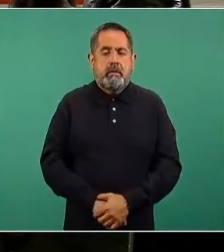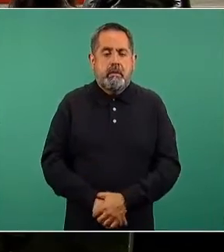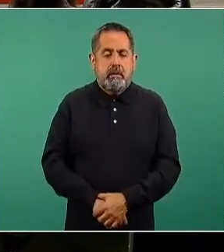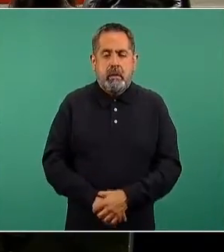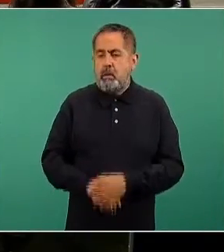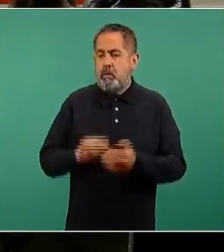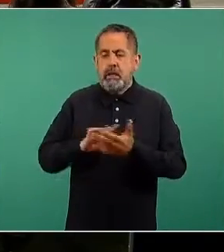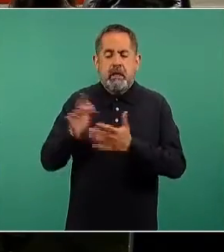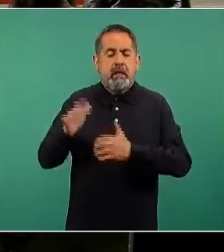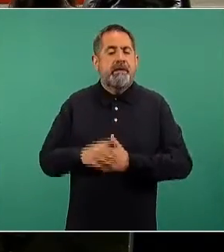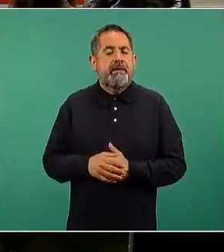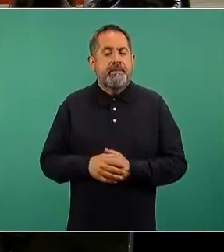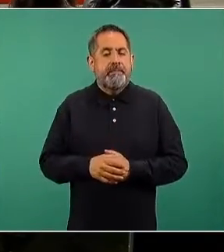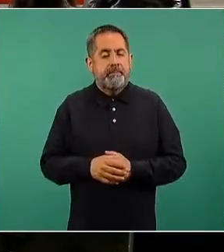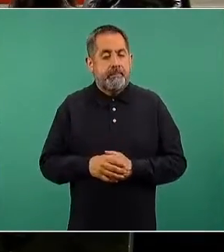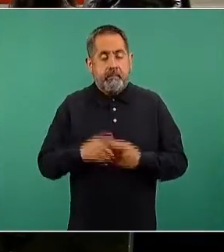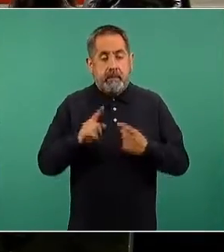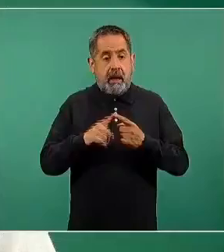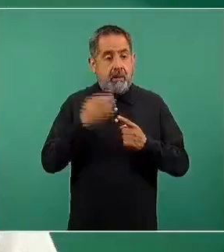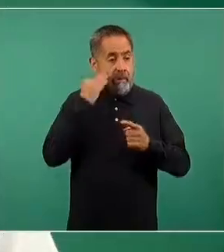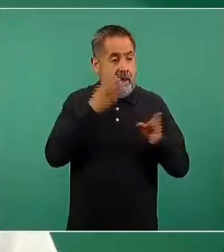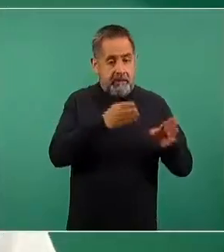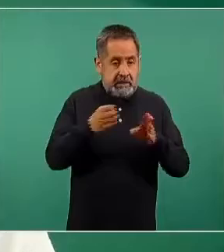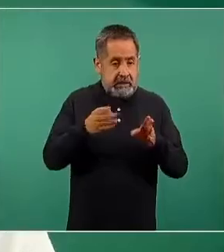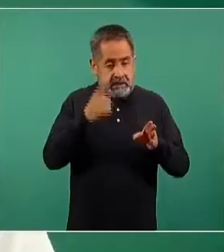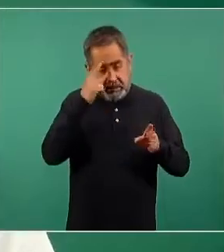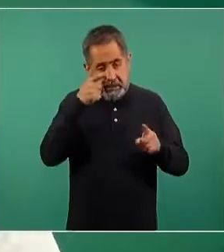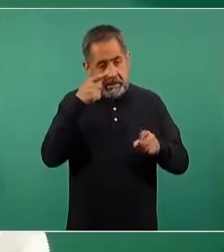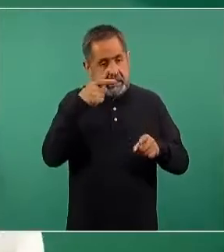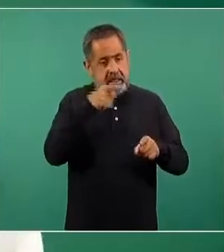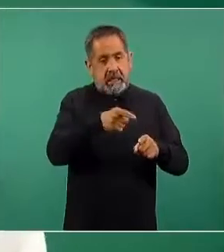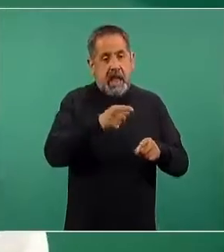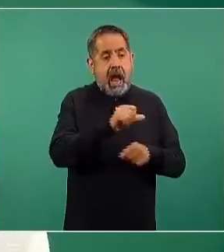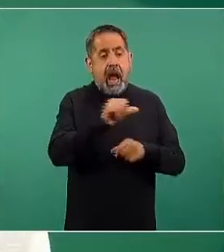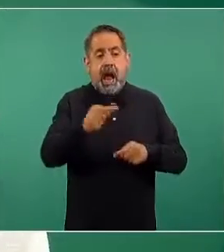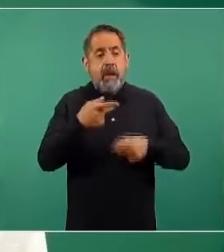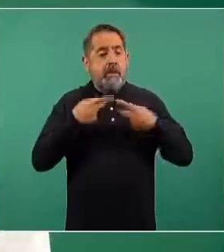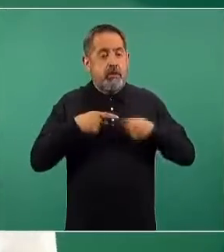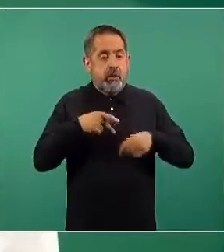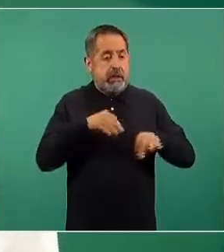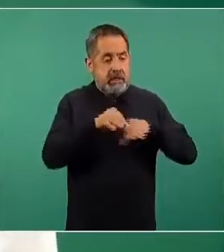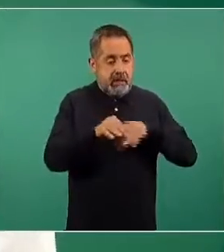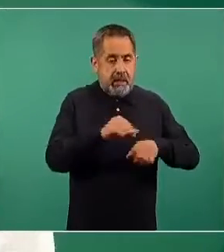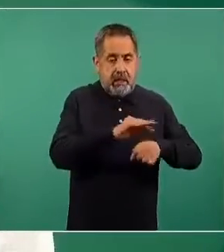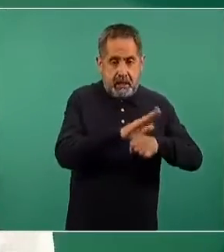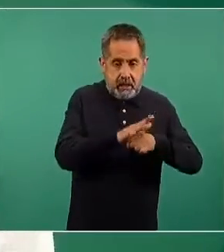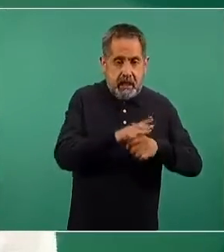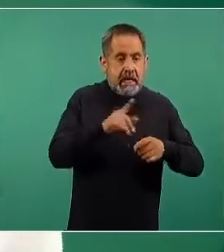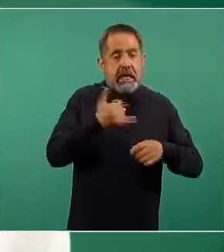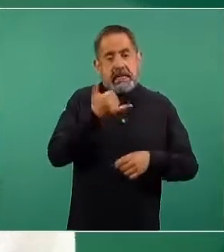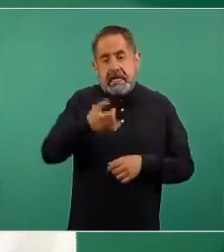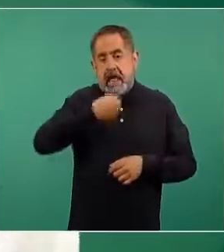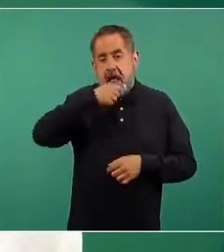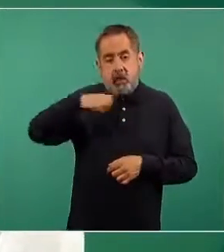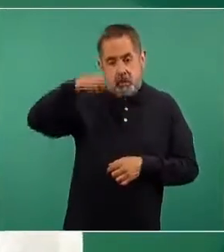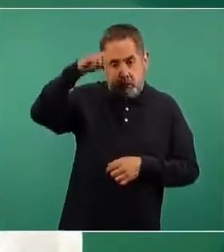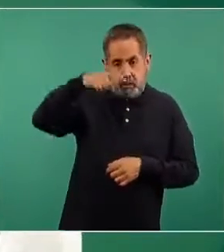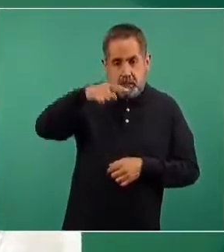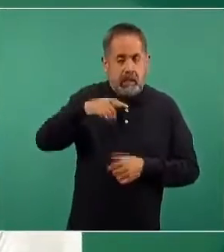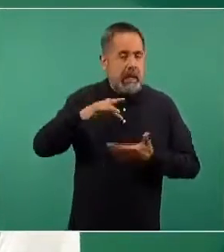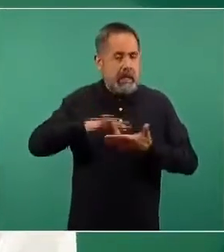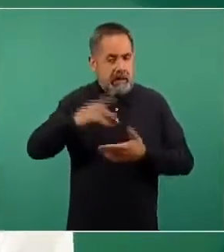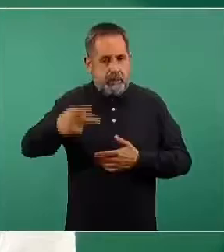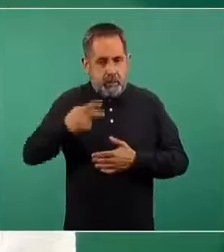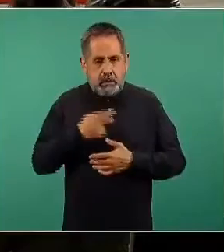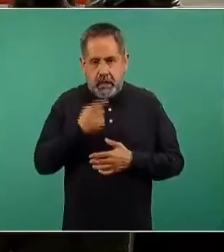Muchas gracias. La primera fase, en realidad, es la fase que comprende al personal de salud y a las personas adultas mayores. Agradecemos la